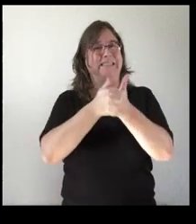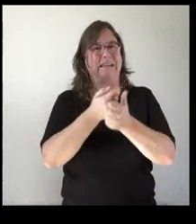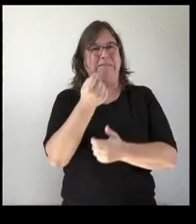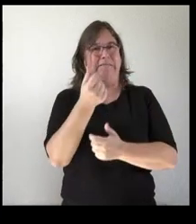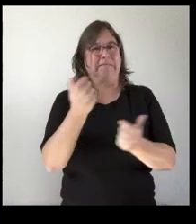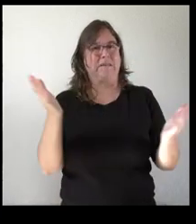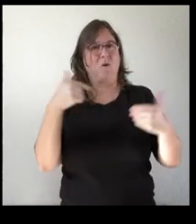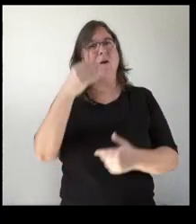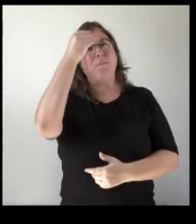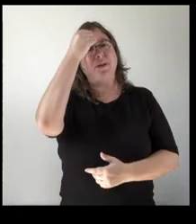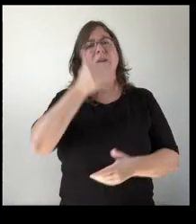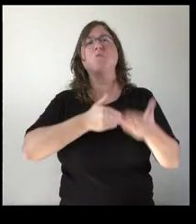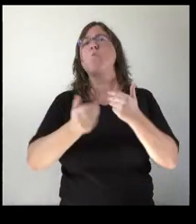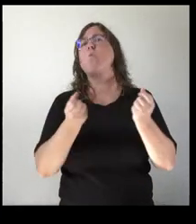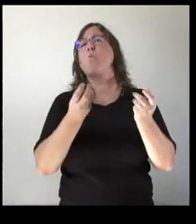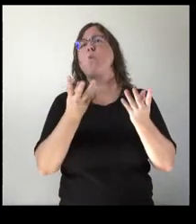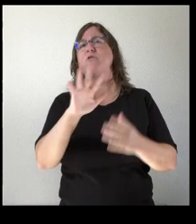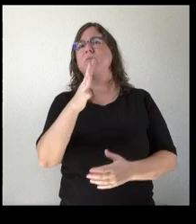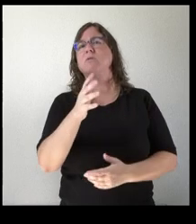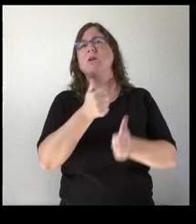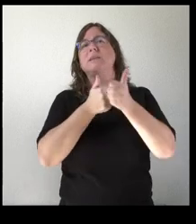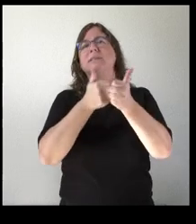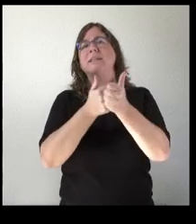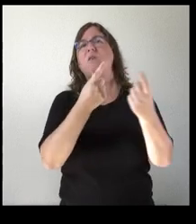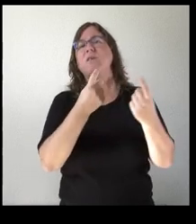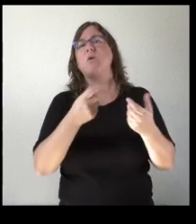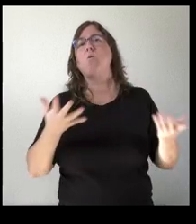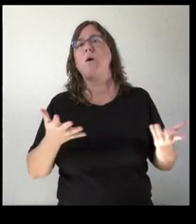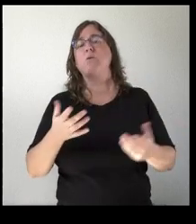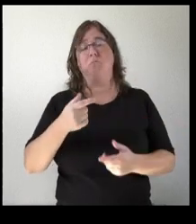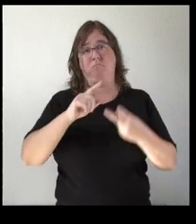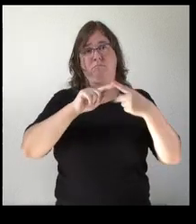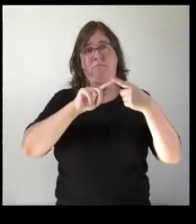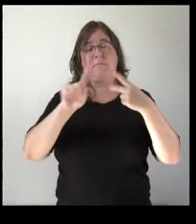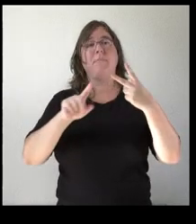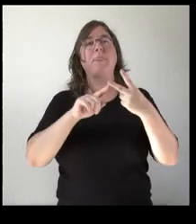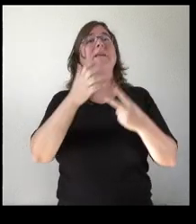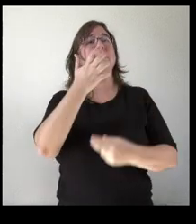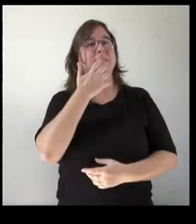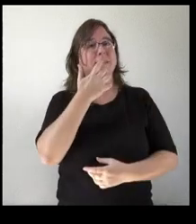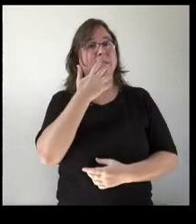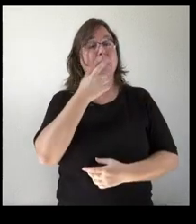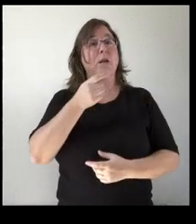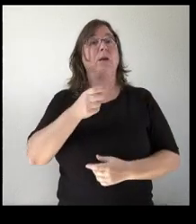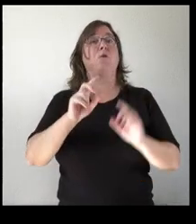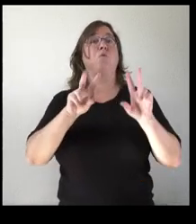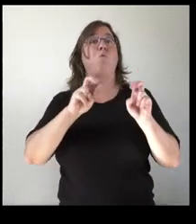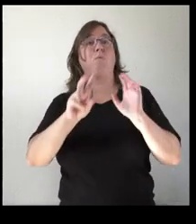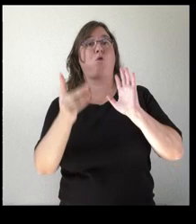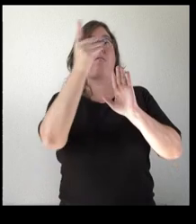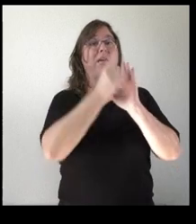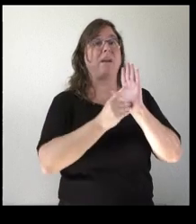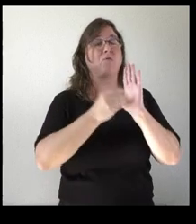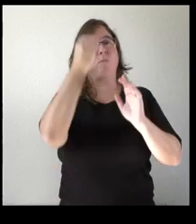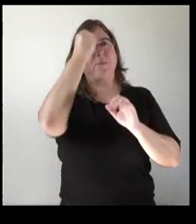si la puede cifrar más o menos de cuánto personal de esta categoría faltaría y si con este nuevo decreto aspiran a